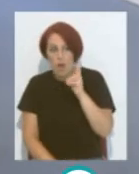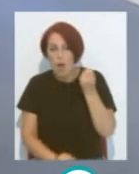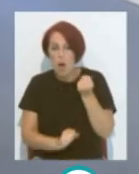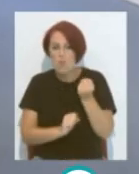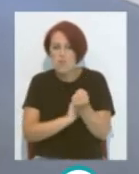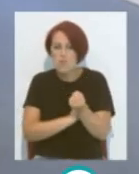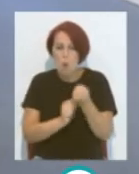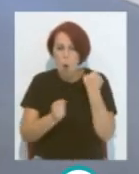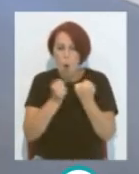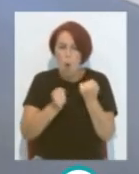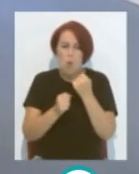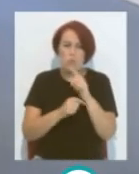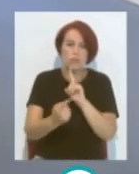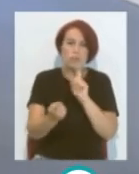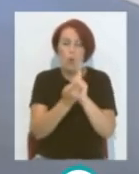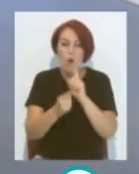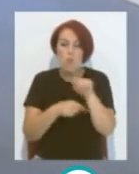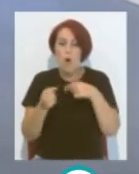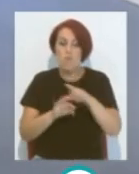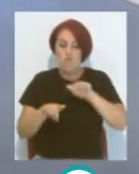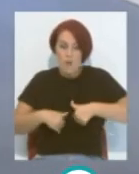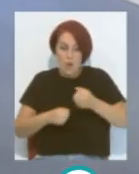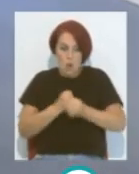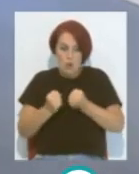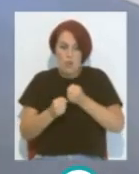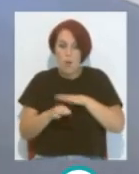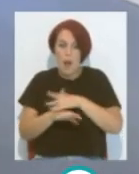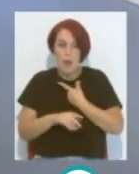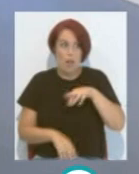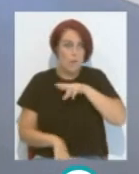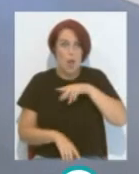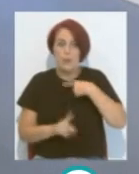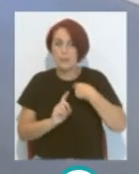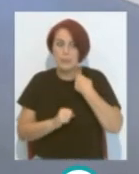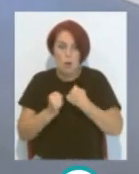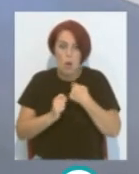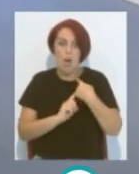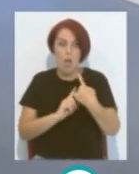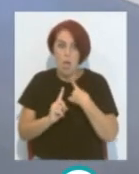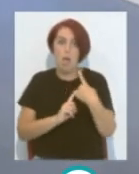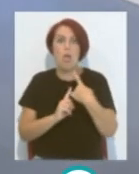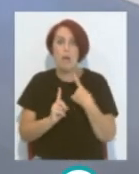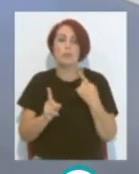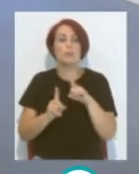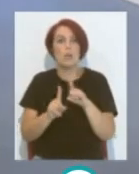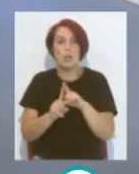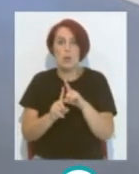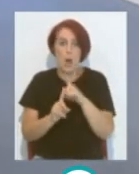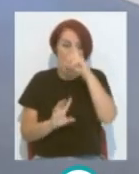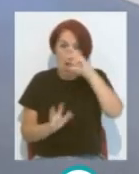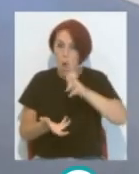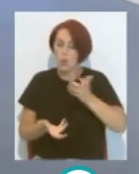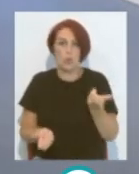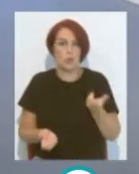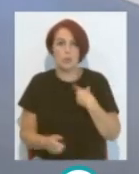Chocan allá en la otra área Vuelven corriendo para recuperar Otra vez corren para arriba O sea, corren como pollo sin cabeza Entonces terminó el